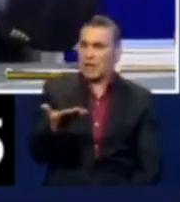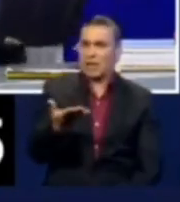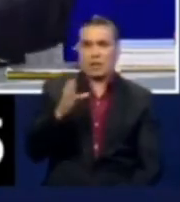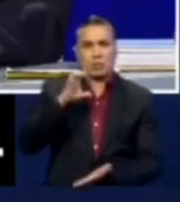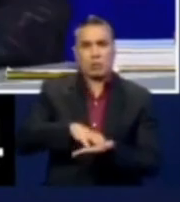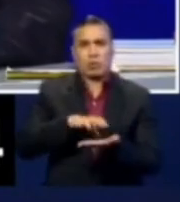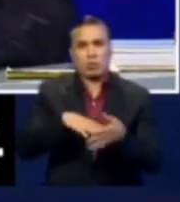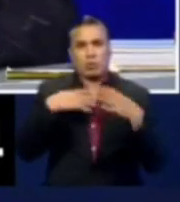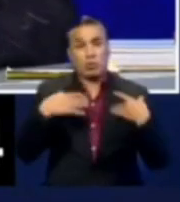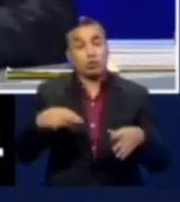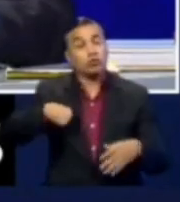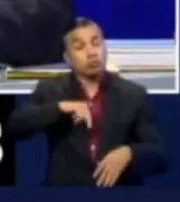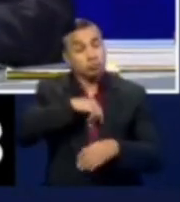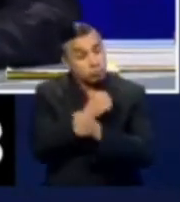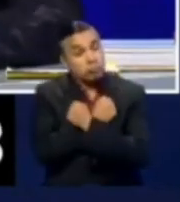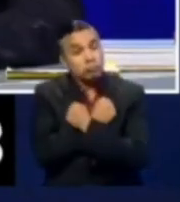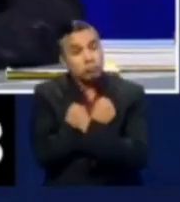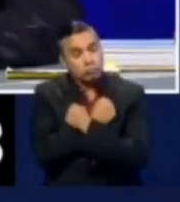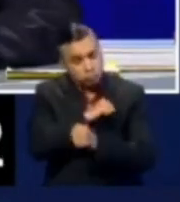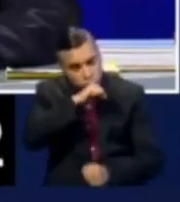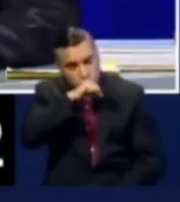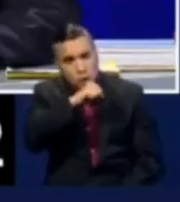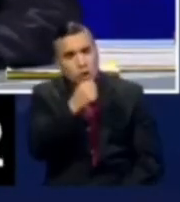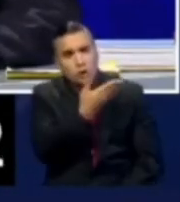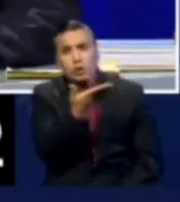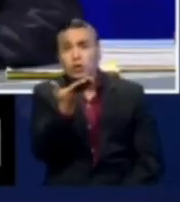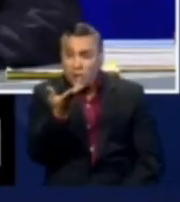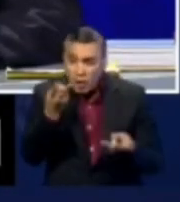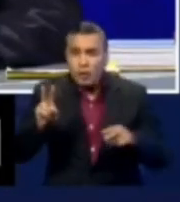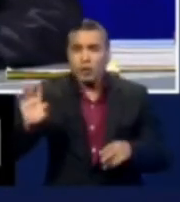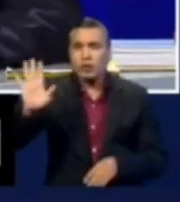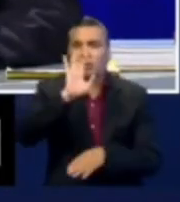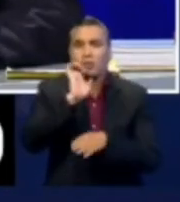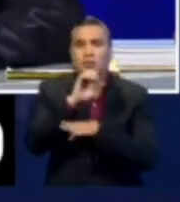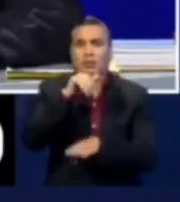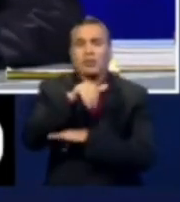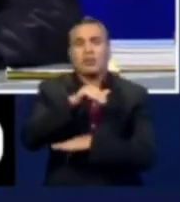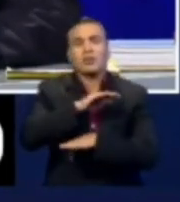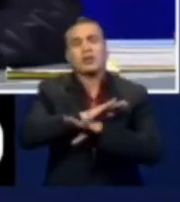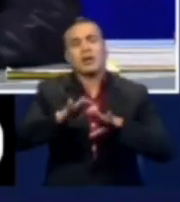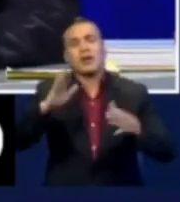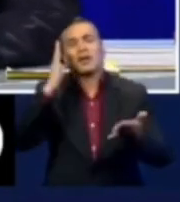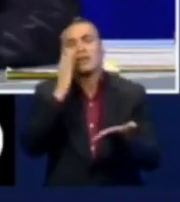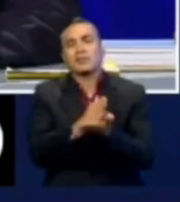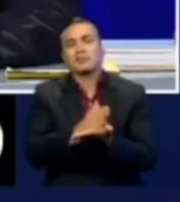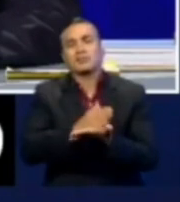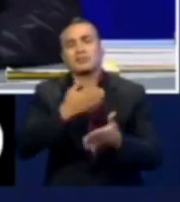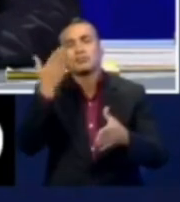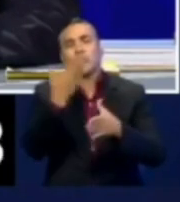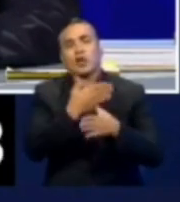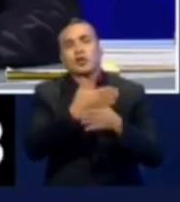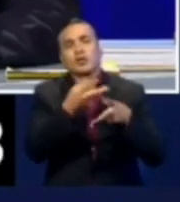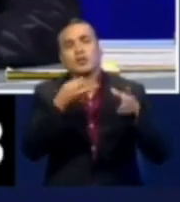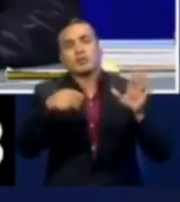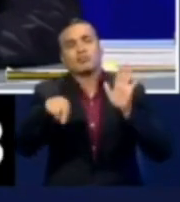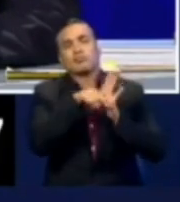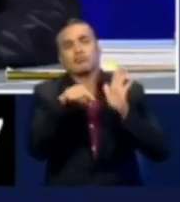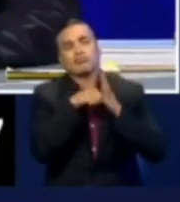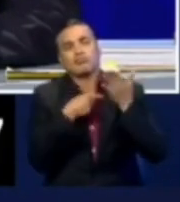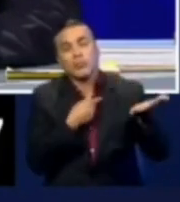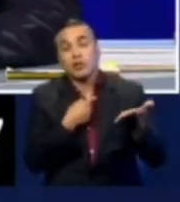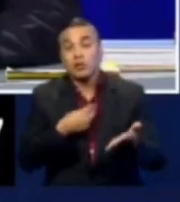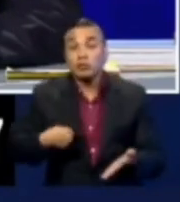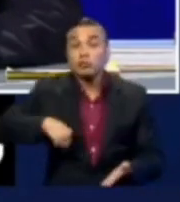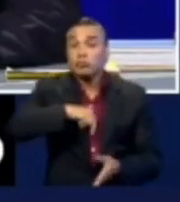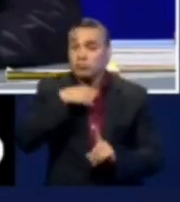provincias muy queridas a quienes amamos, como al resto del Ecuador. Ya basta de seguirlas atacando permanentemente. Nosotros vamos